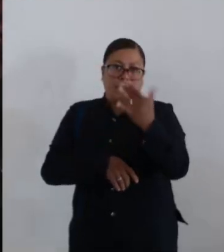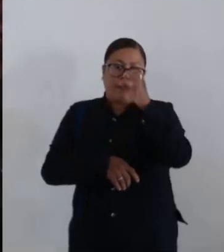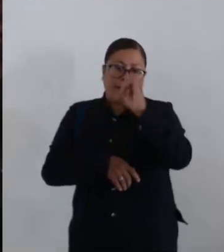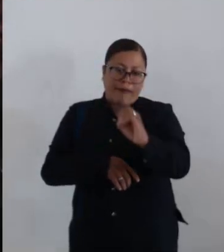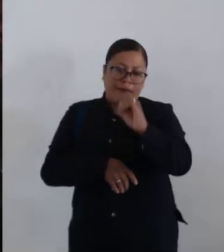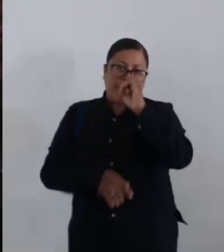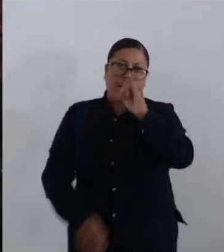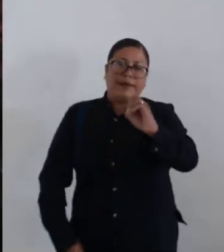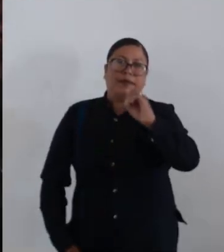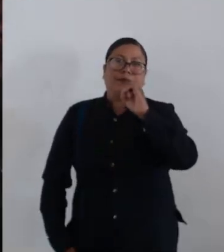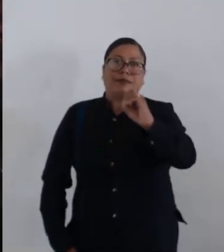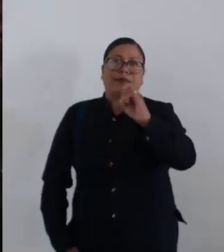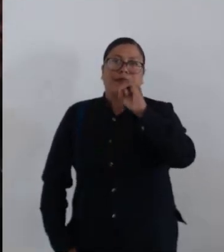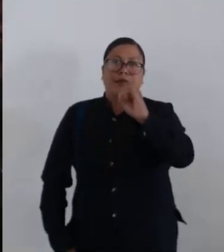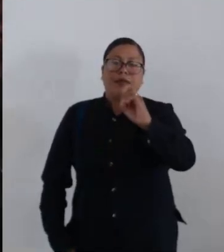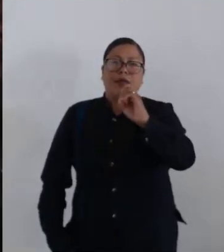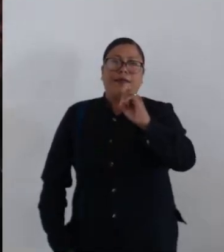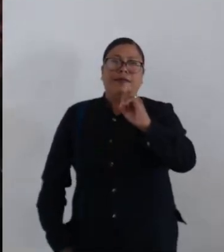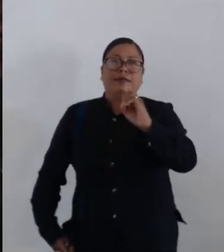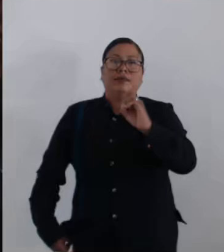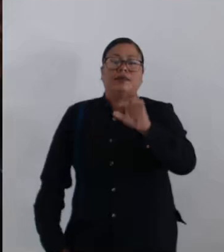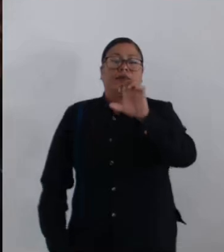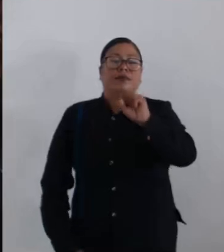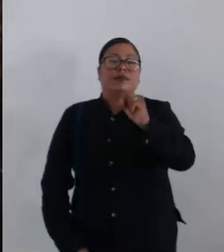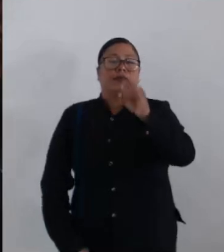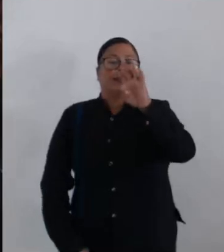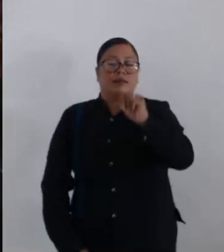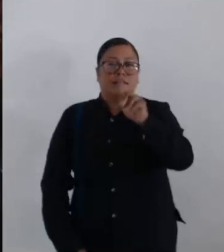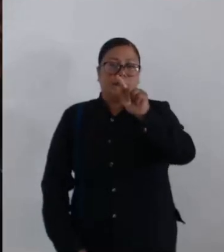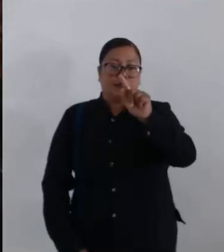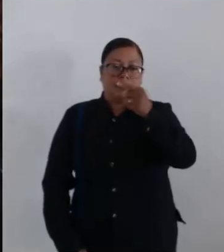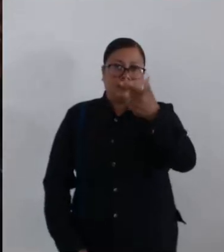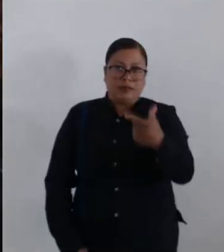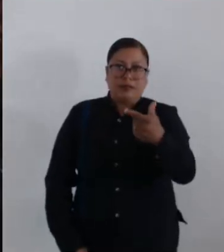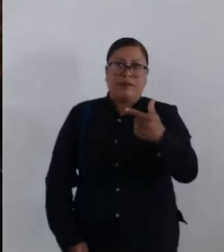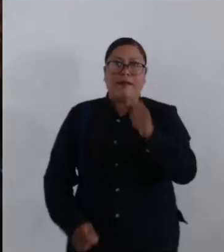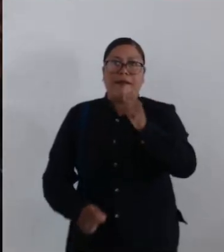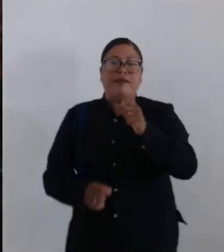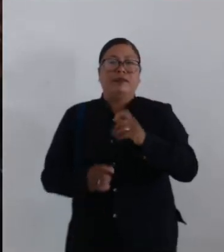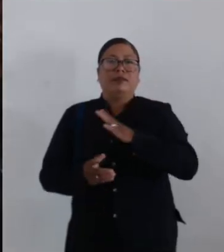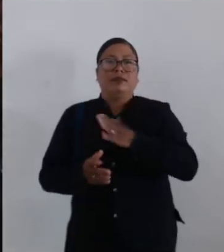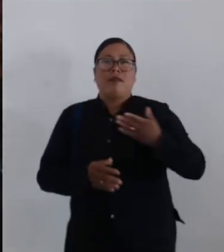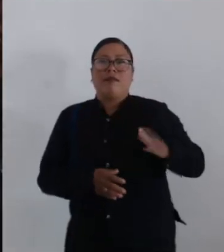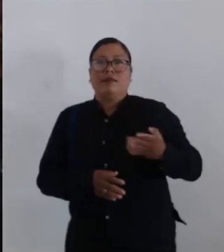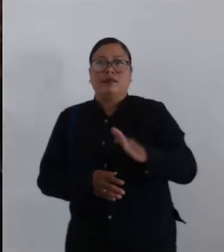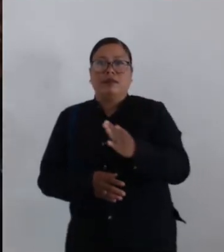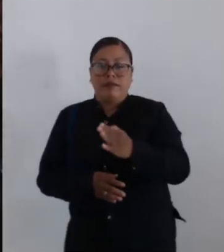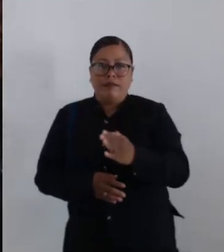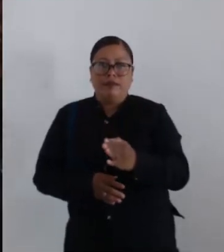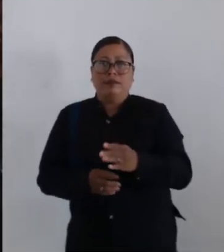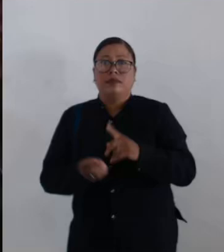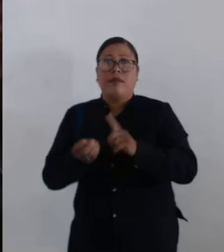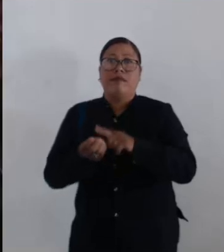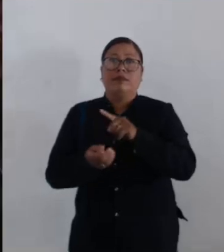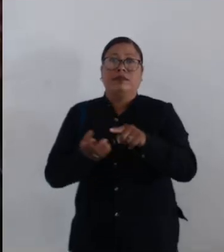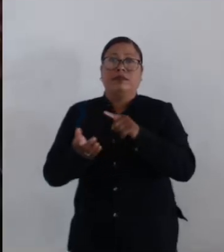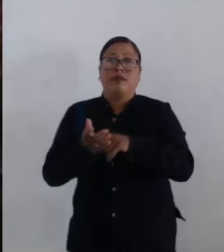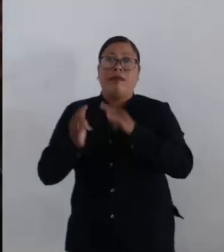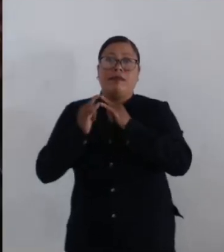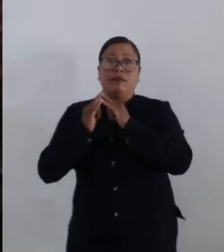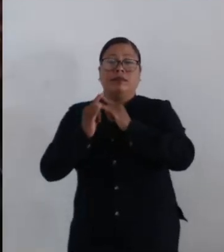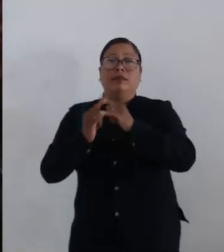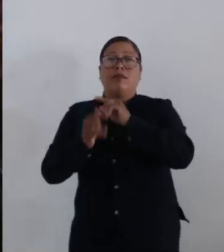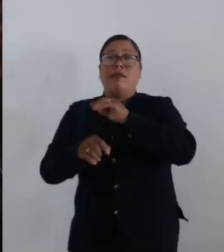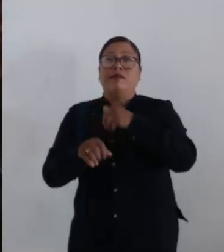-0000-6977, con giro de pescado fresco, ubicado en la zona Tiangui,